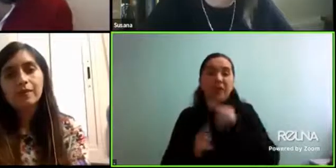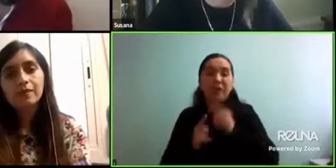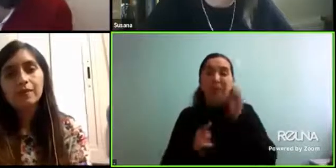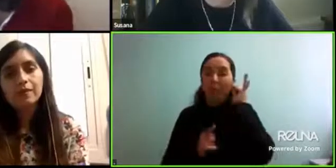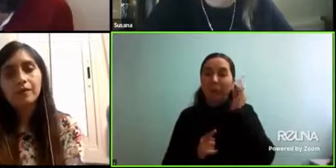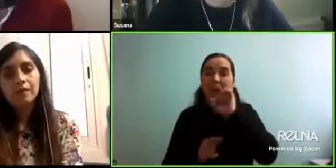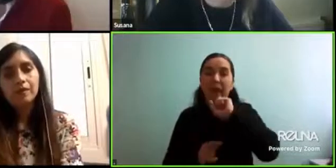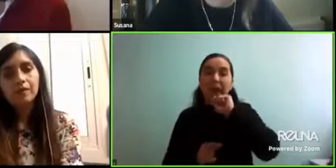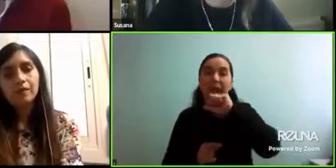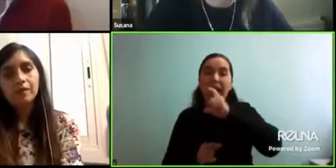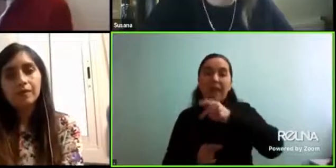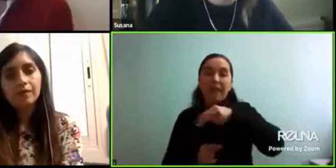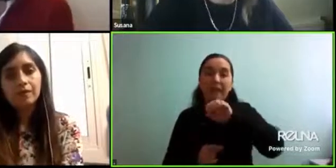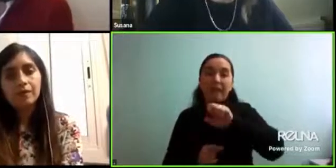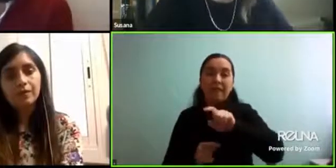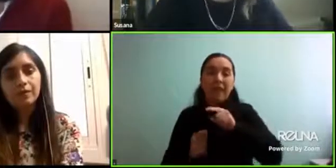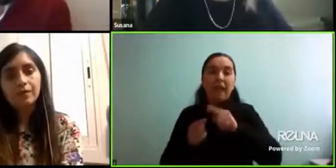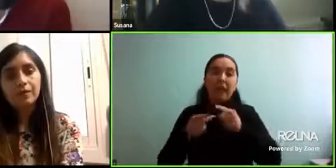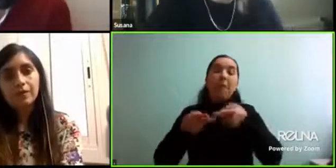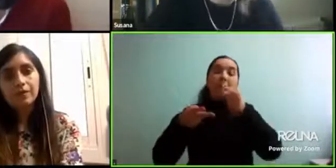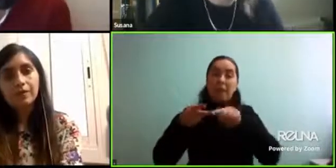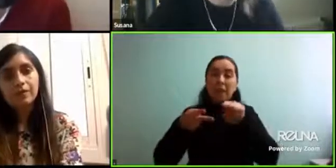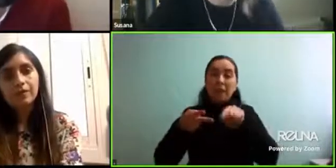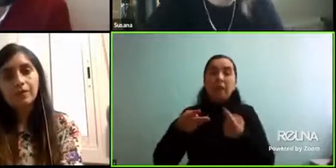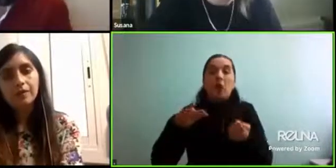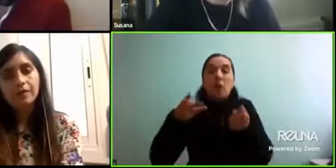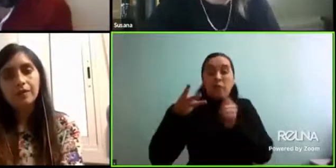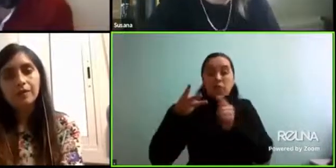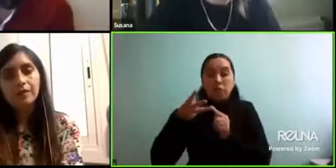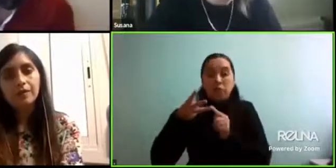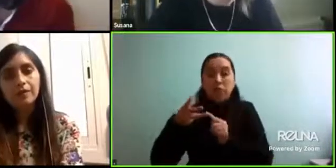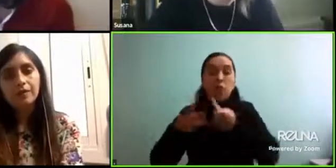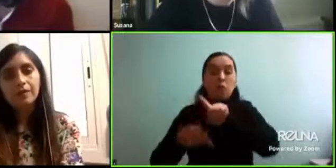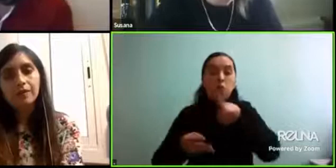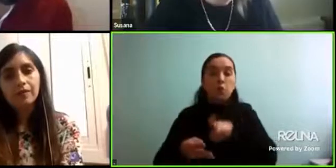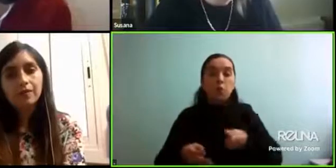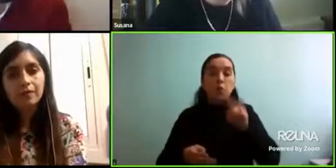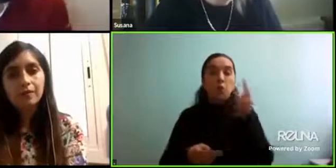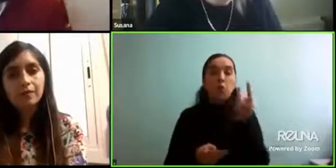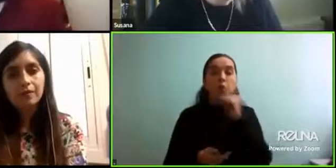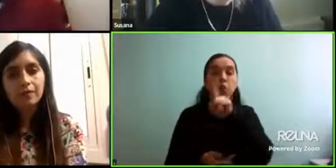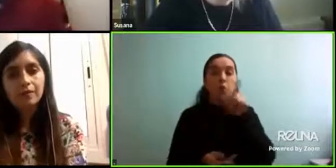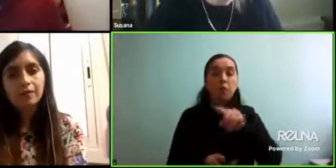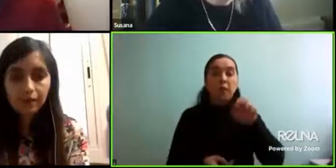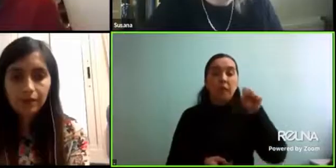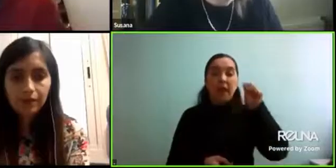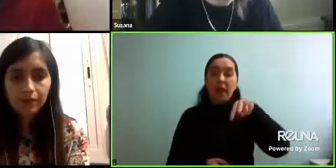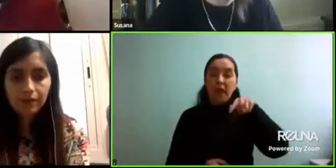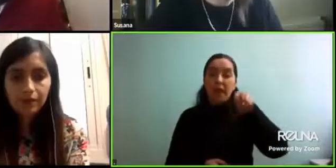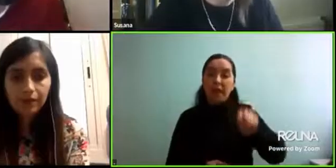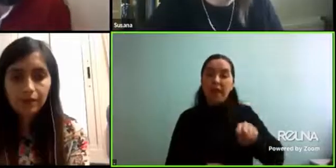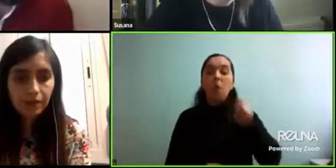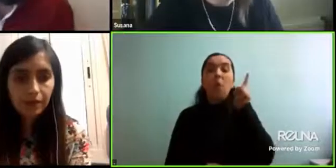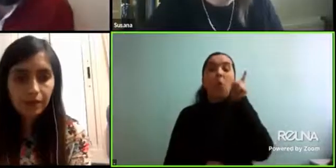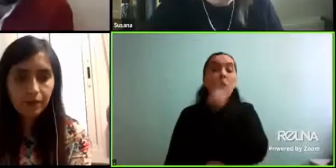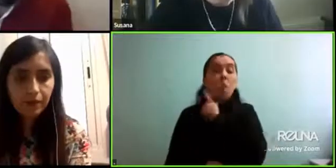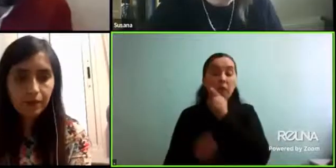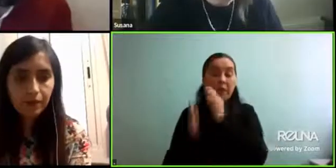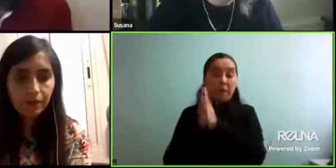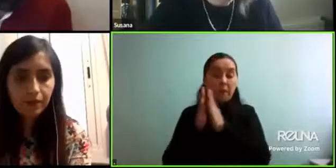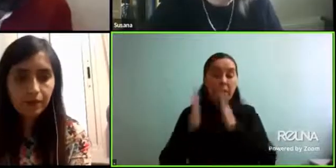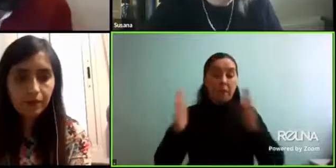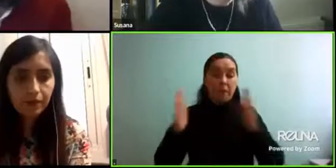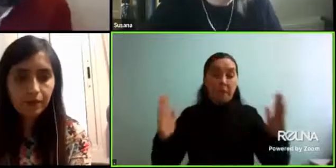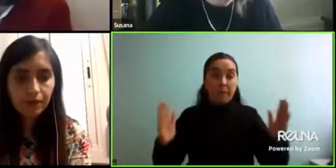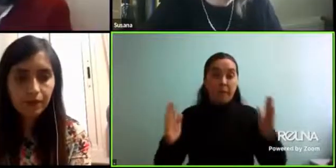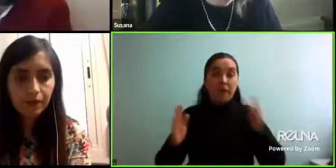darle el pase a Susana, que va a ser quien presente de esta última parte. Susana, yo les comenté, que era médico